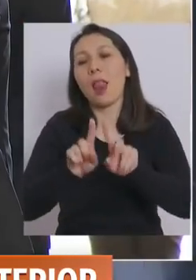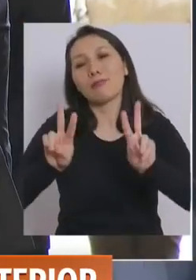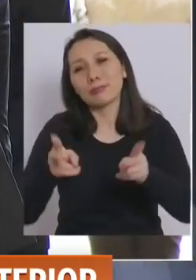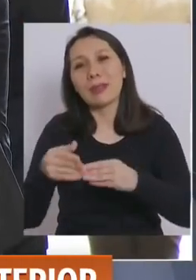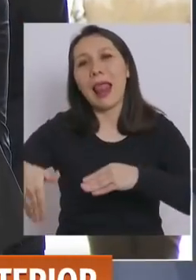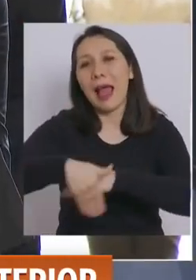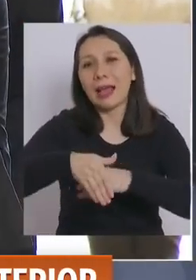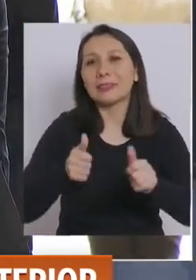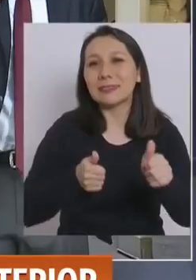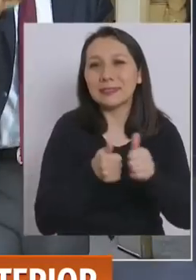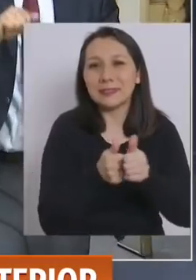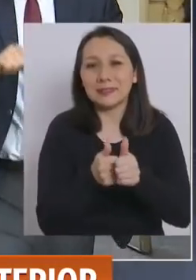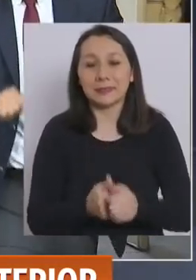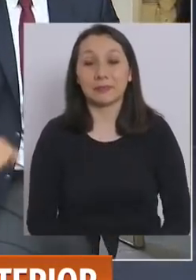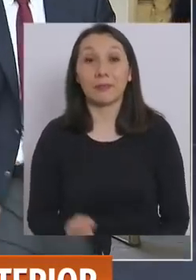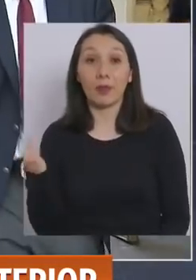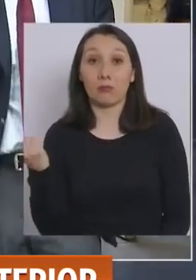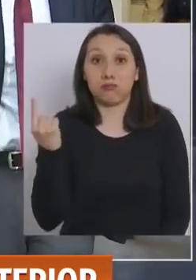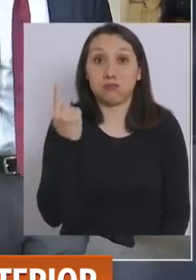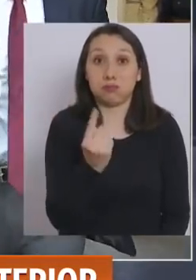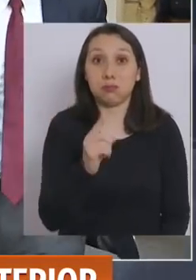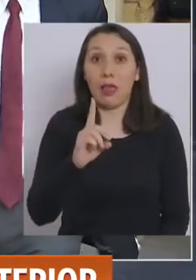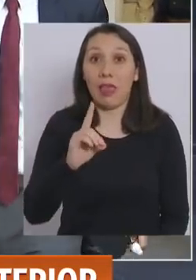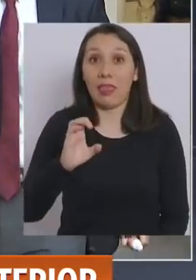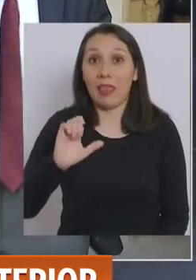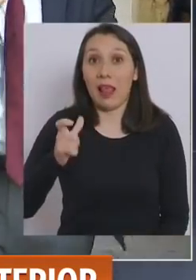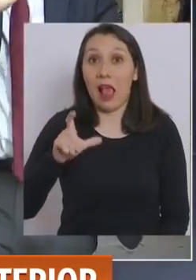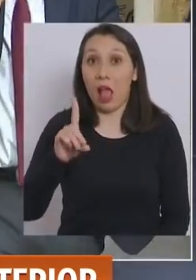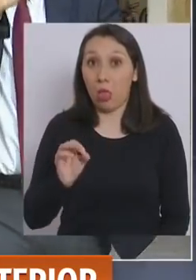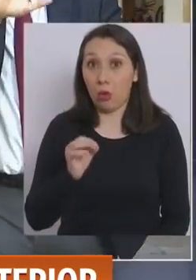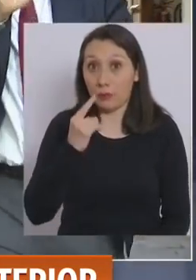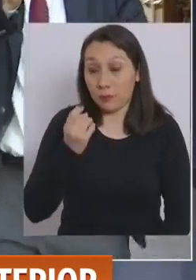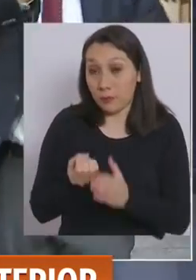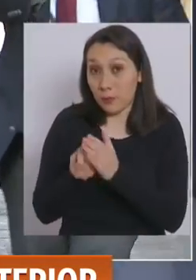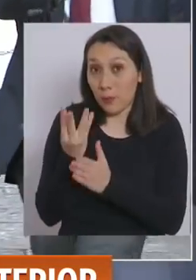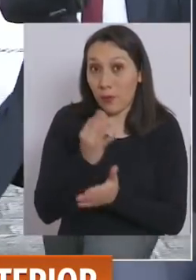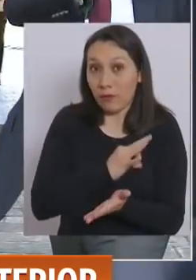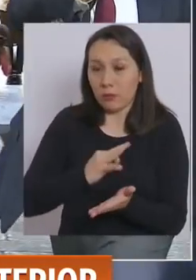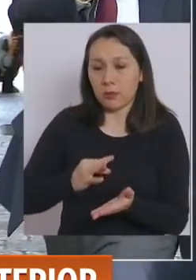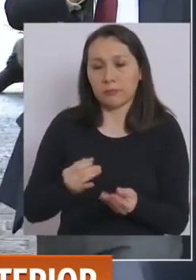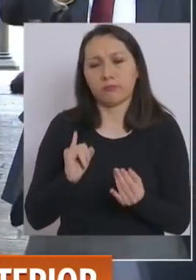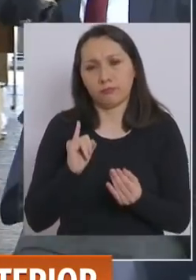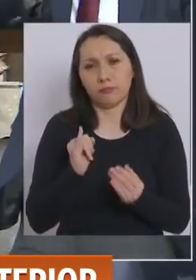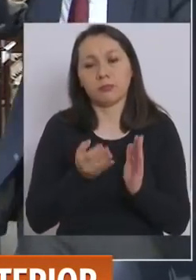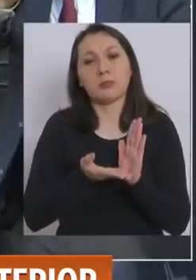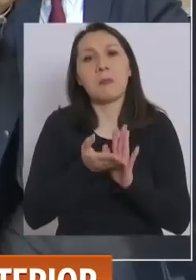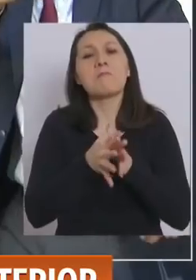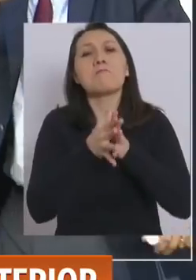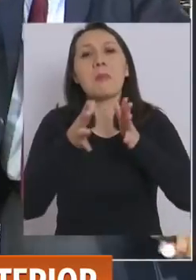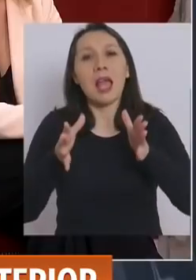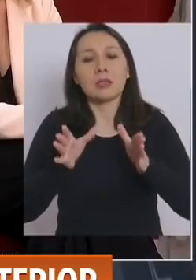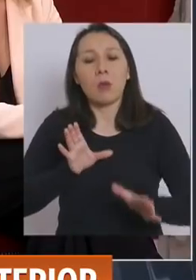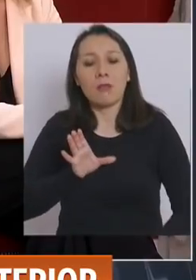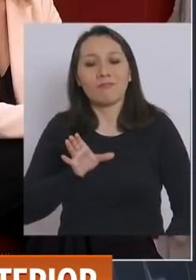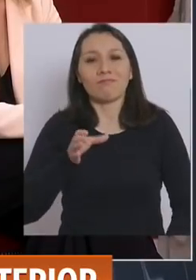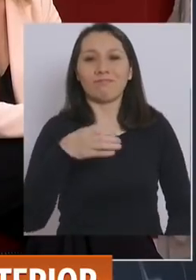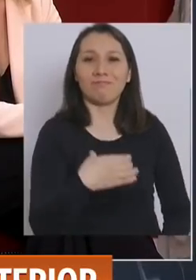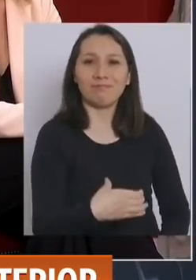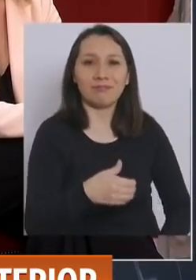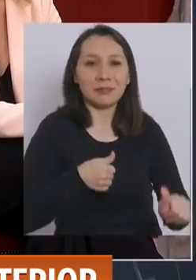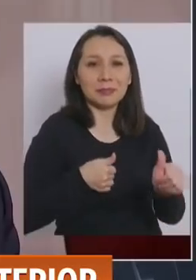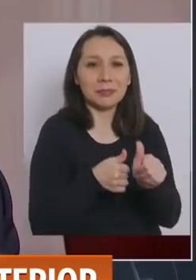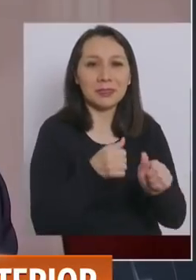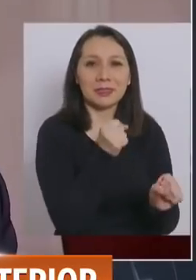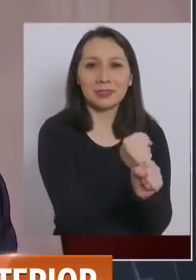La llegada de Rodrigo Delgado, por supuesto que aumenta esa empatía, esa cercanía,